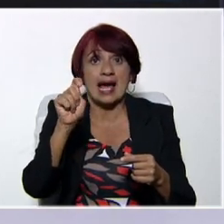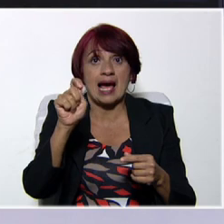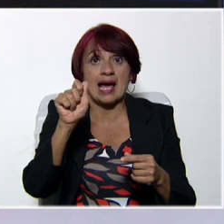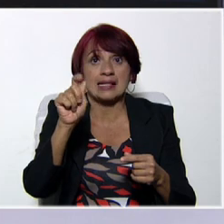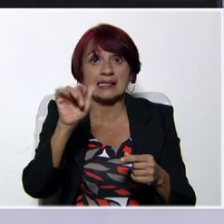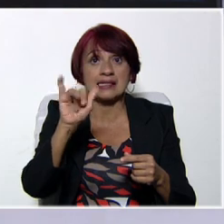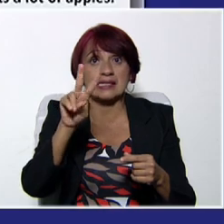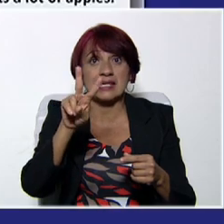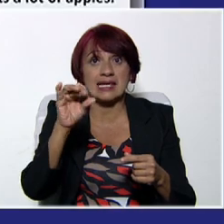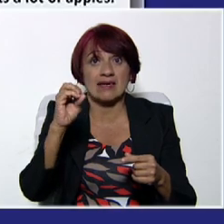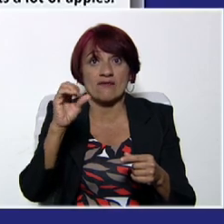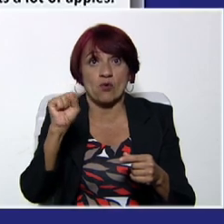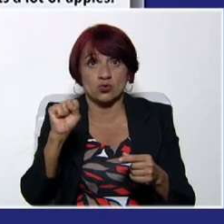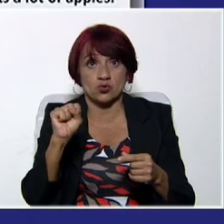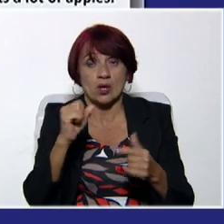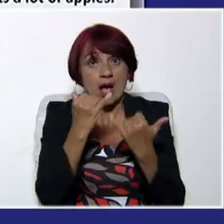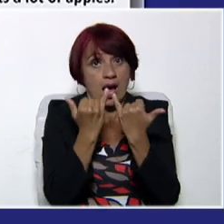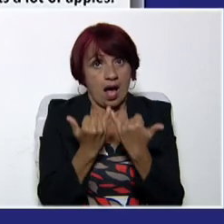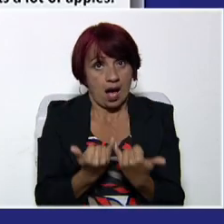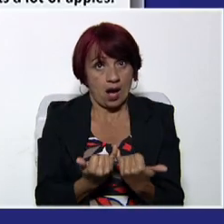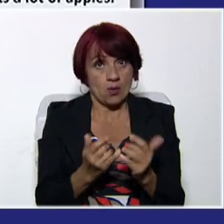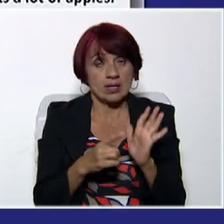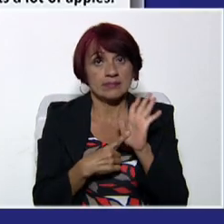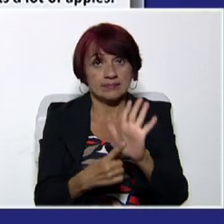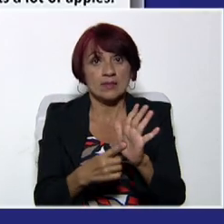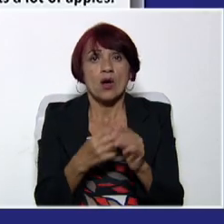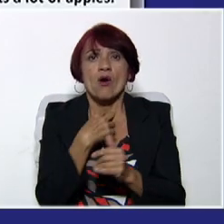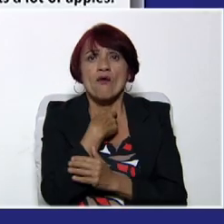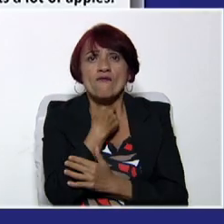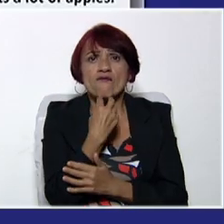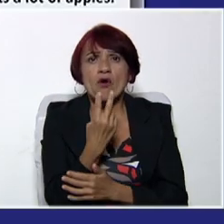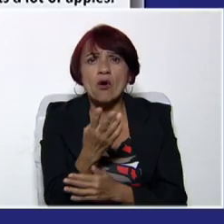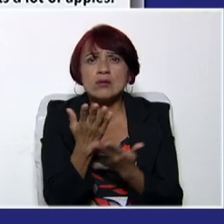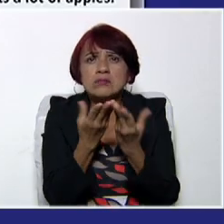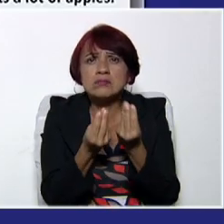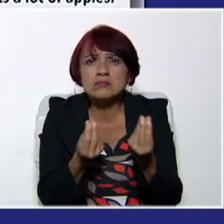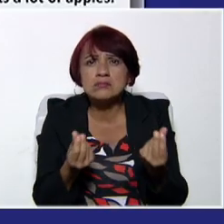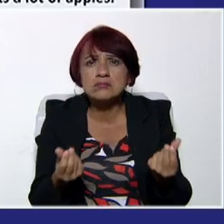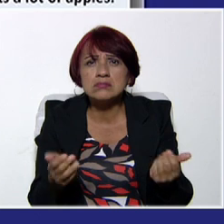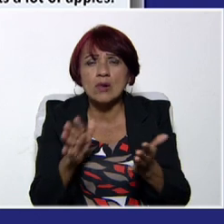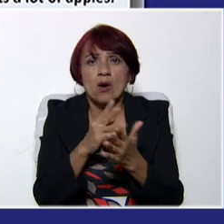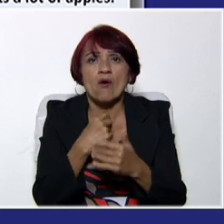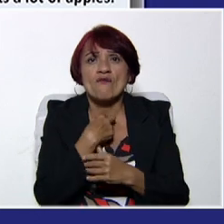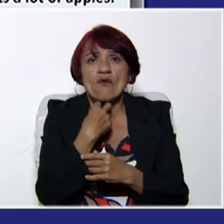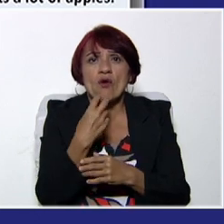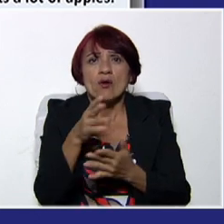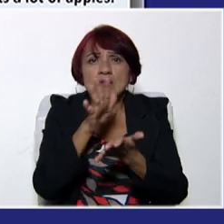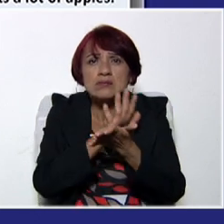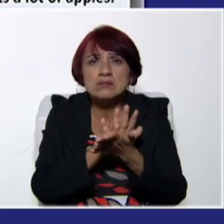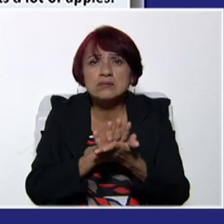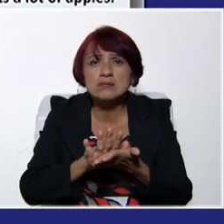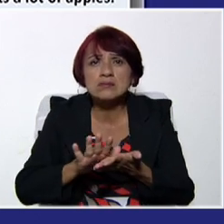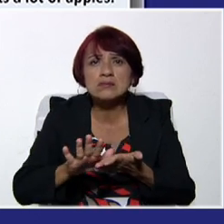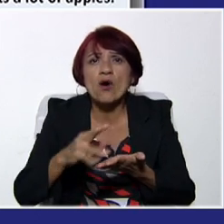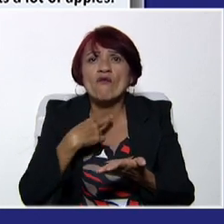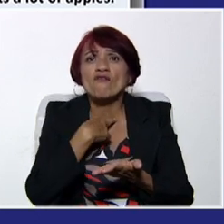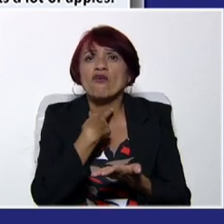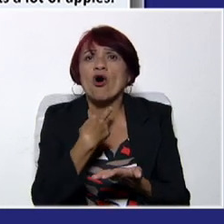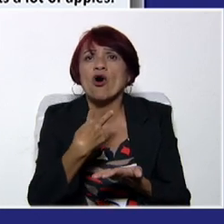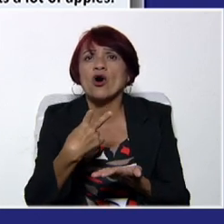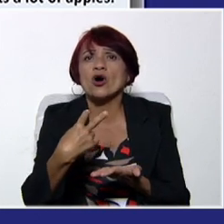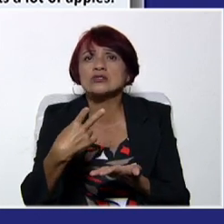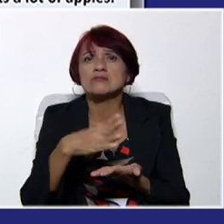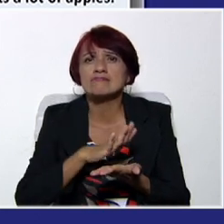Tenemos ahora voz pasiva. Voz pasiva. Muy pendientes con esto. Voz pasiva en la parte,